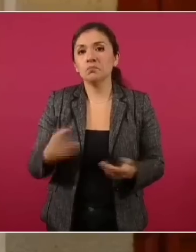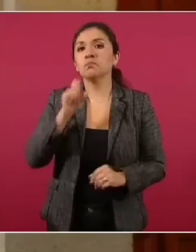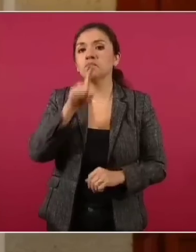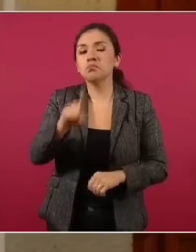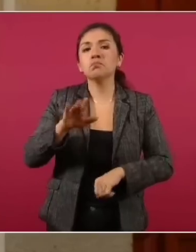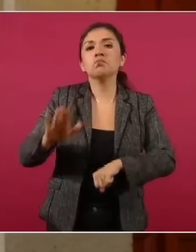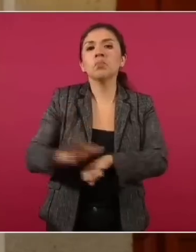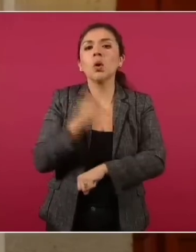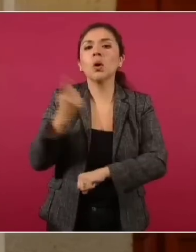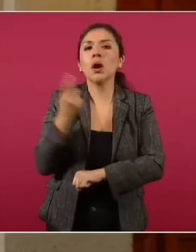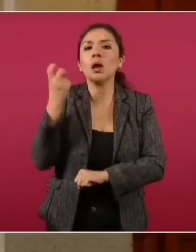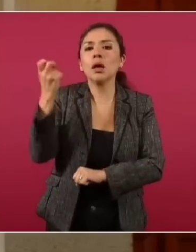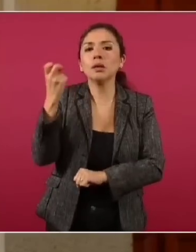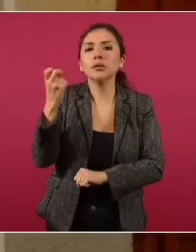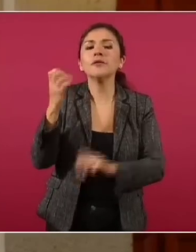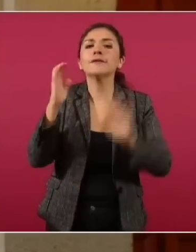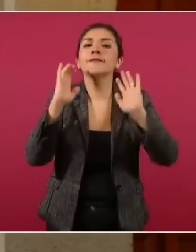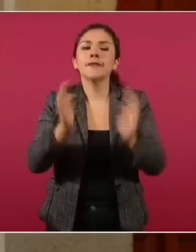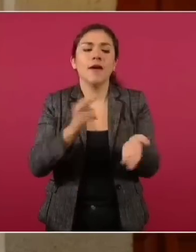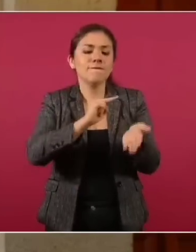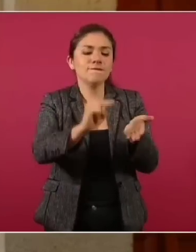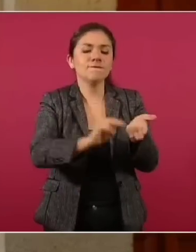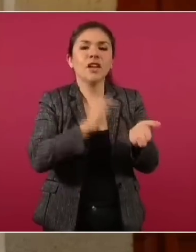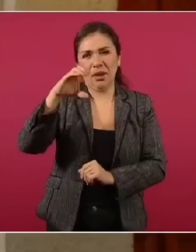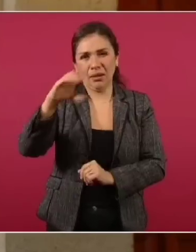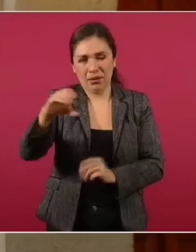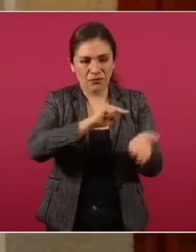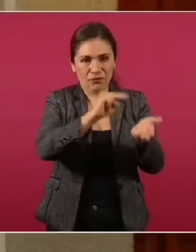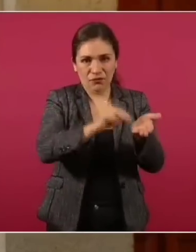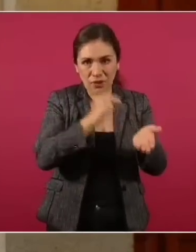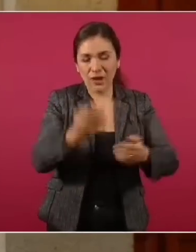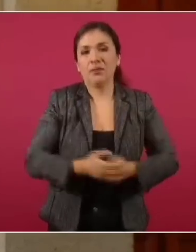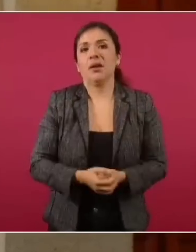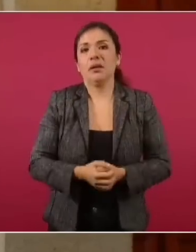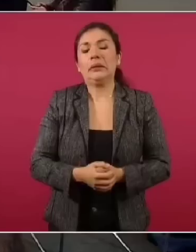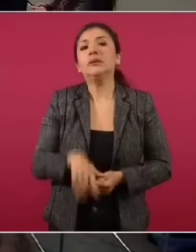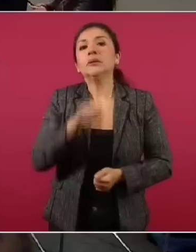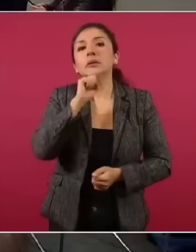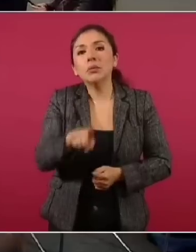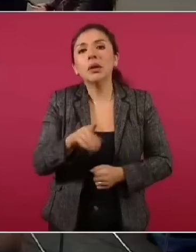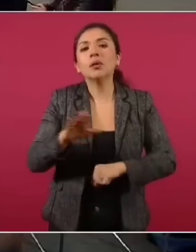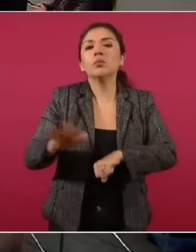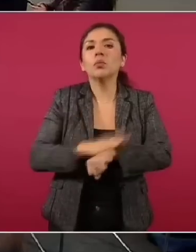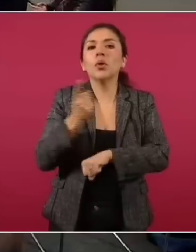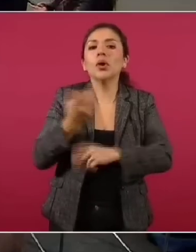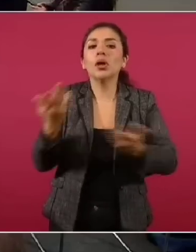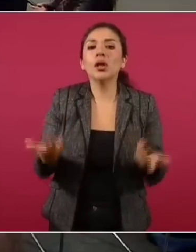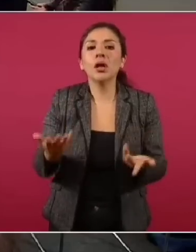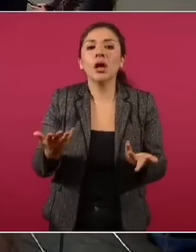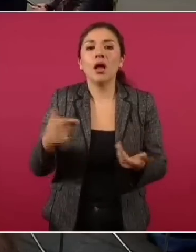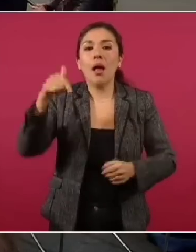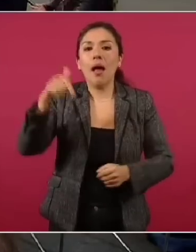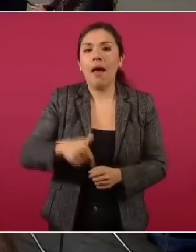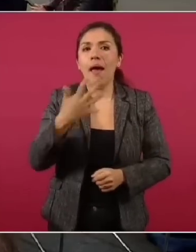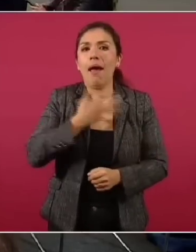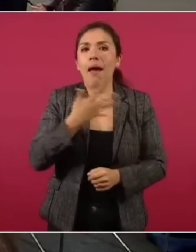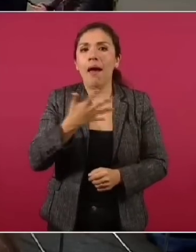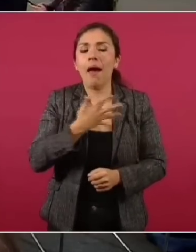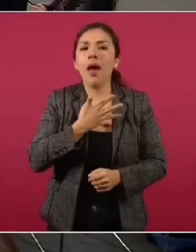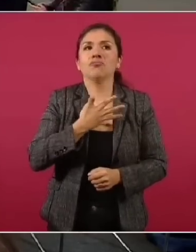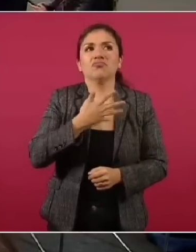volvió a firmar el tratado. Se debe a que tenemos inversión